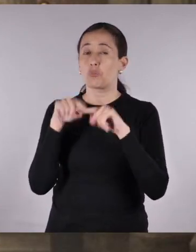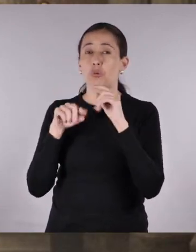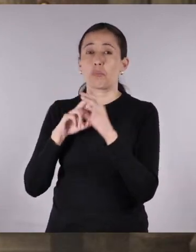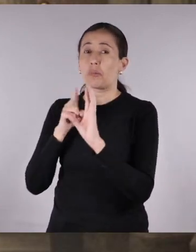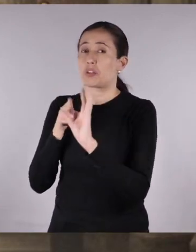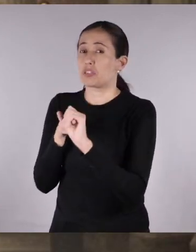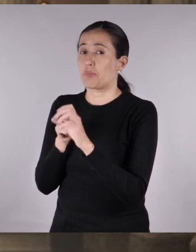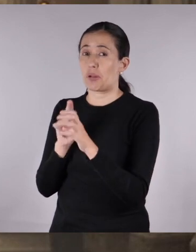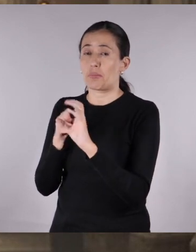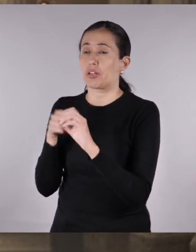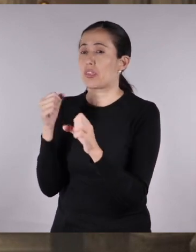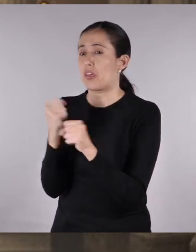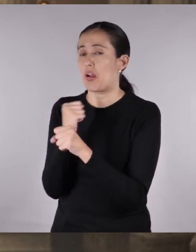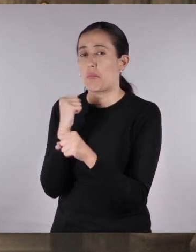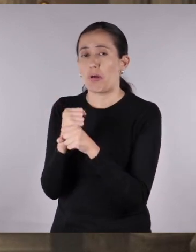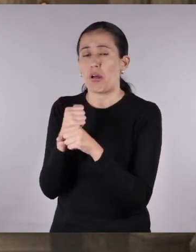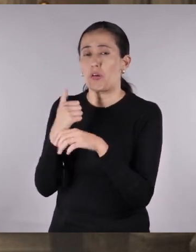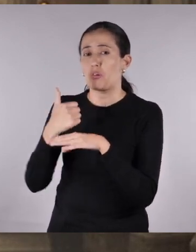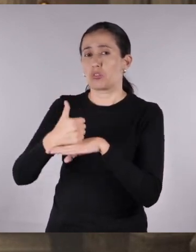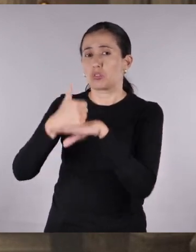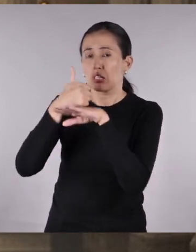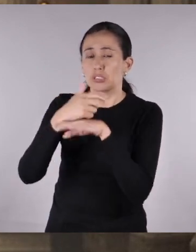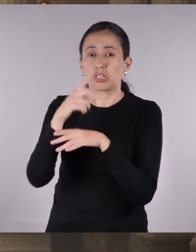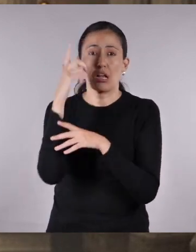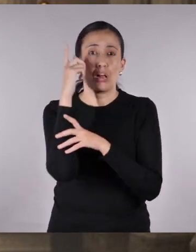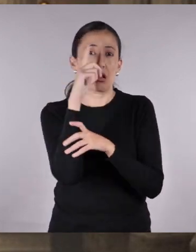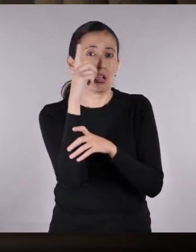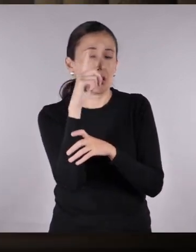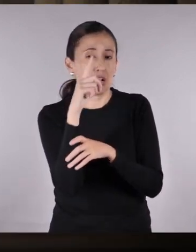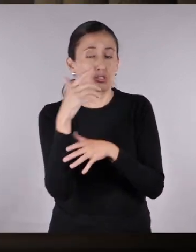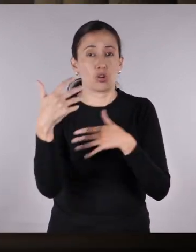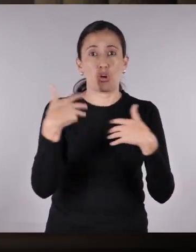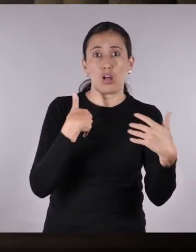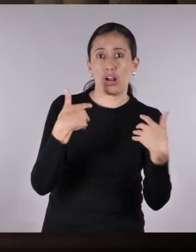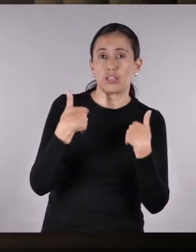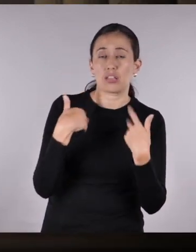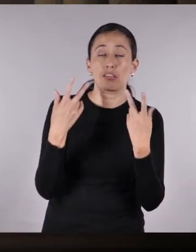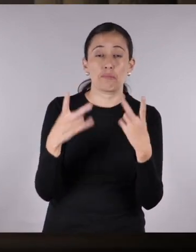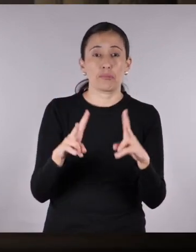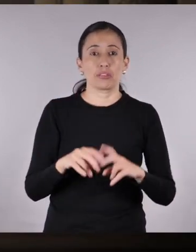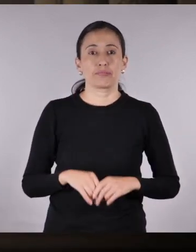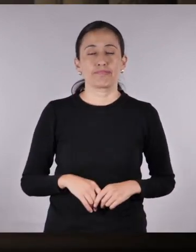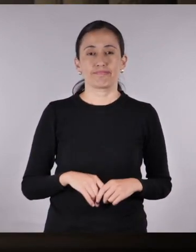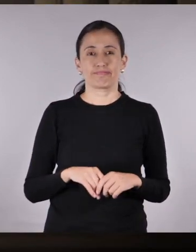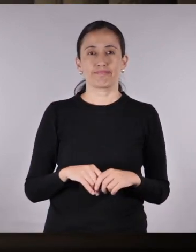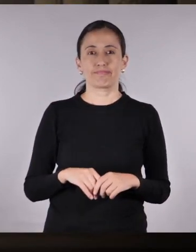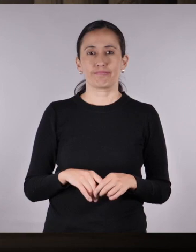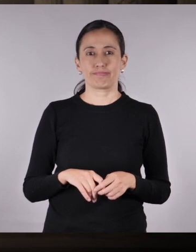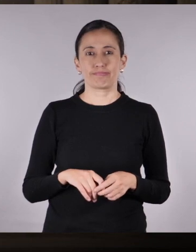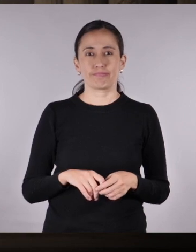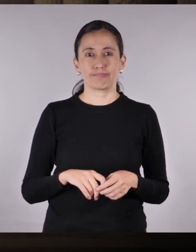en la mayoría de las labores, ni en puestos de poder, ni liderazgo. Y el arte no fue la excepción.